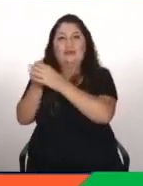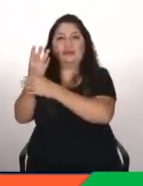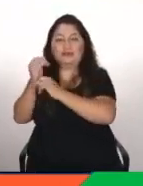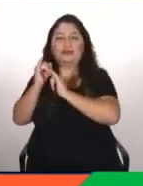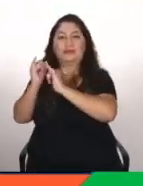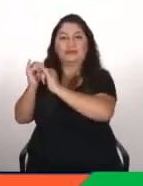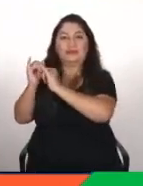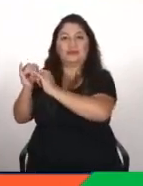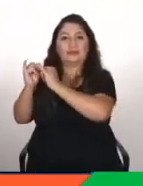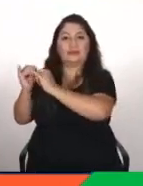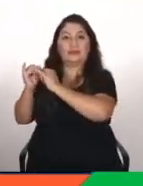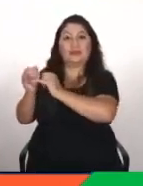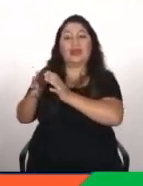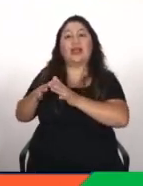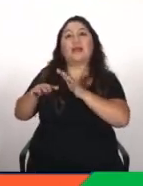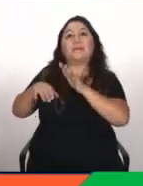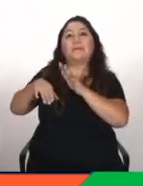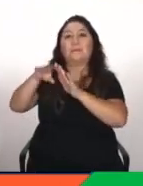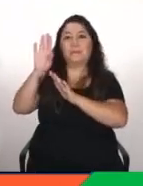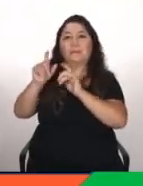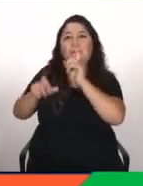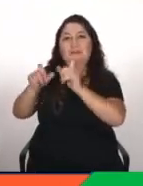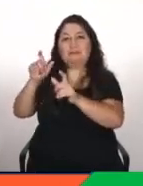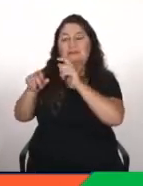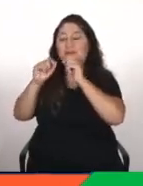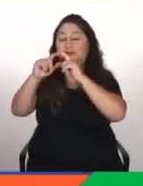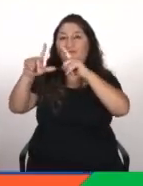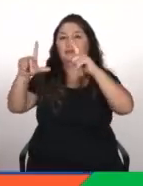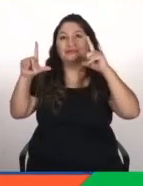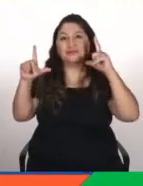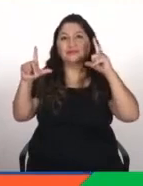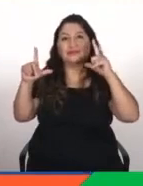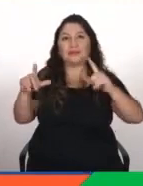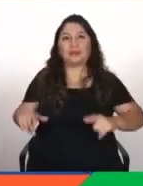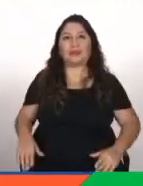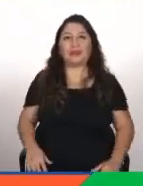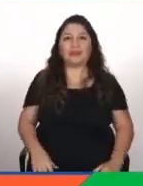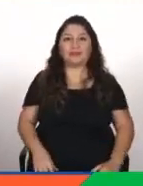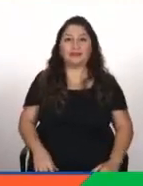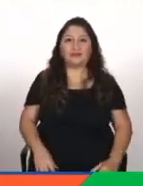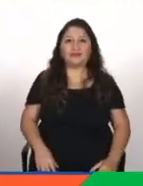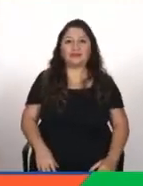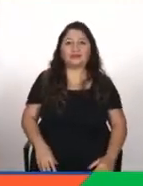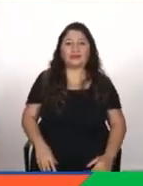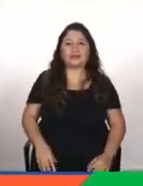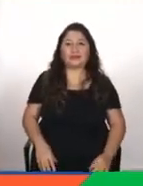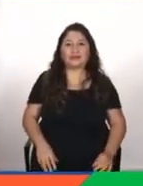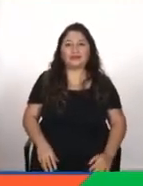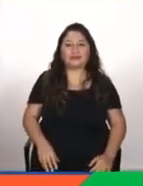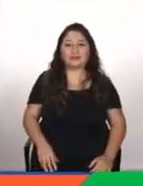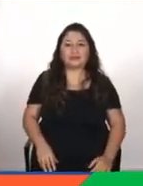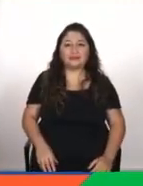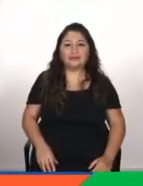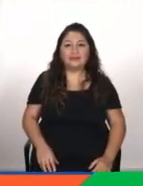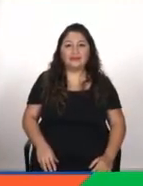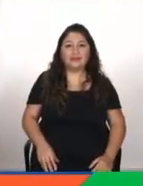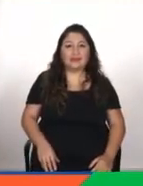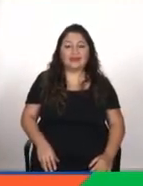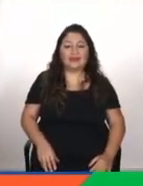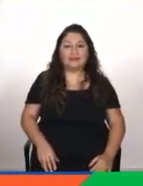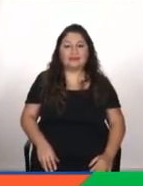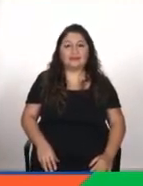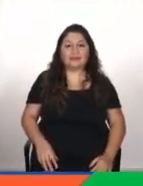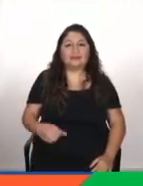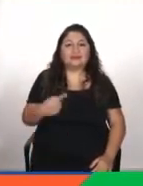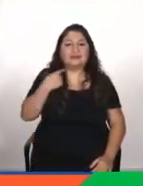cada vez a más personas le va sorprendiendo Excelente, oye, entonces vamos de lleno con las preguntas al Cayo ¿Qué es